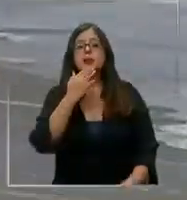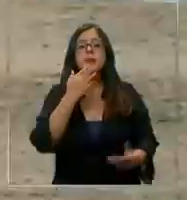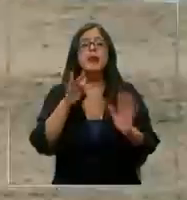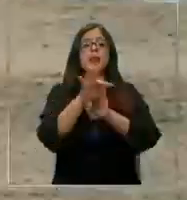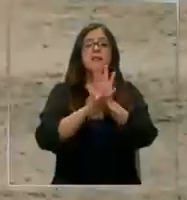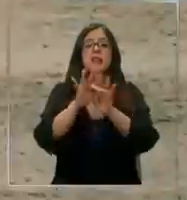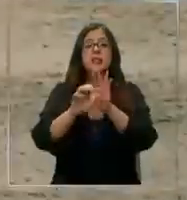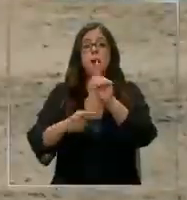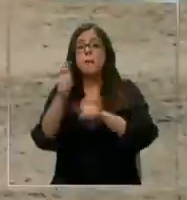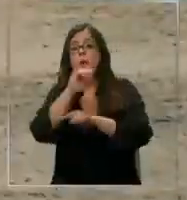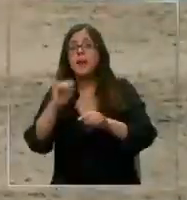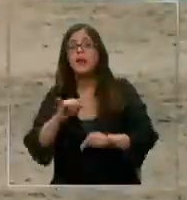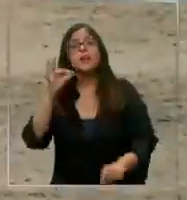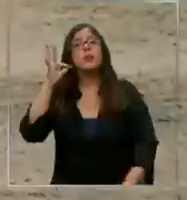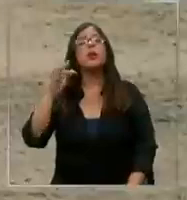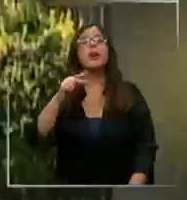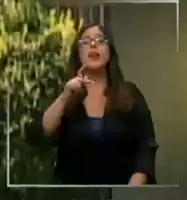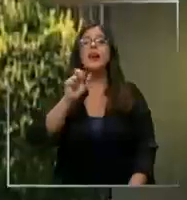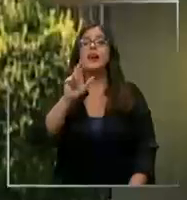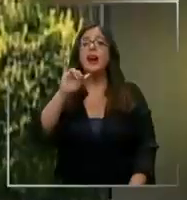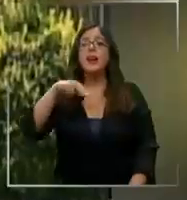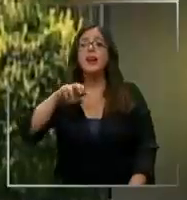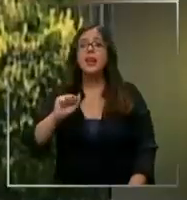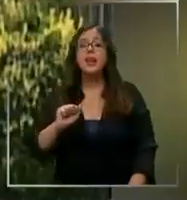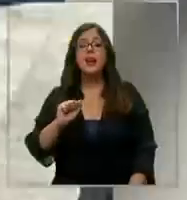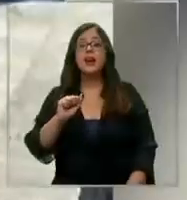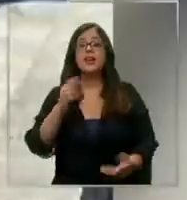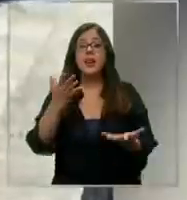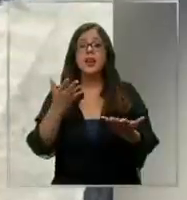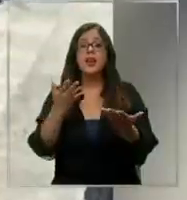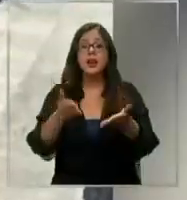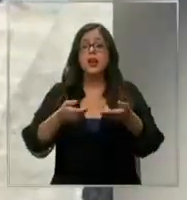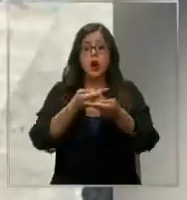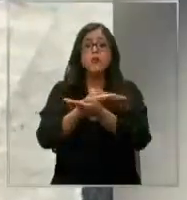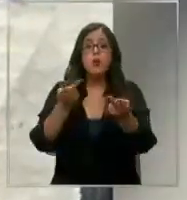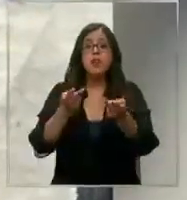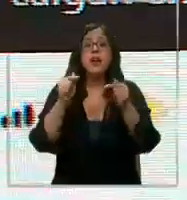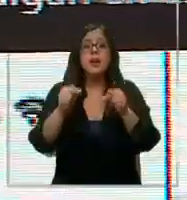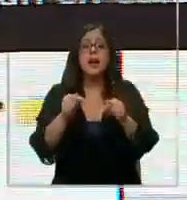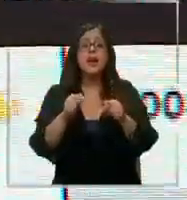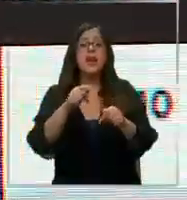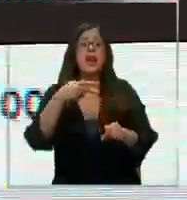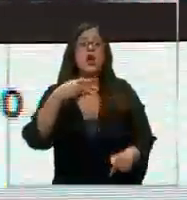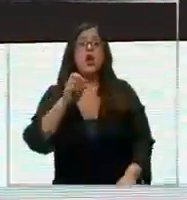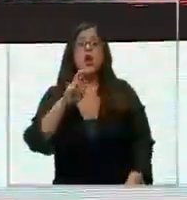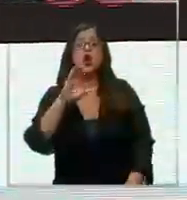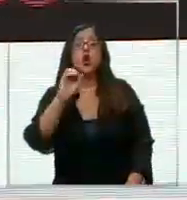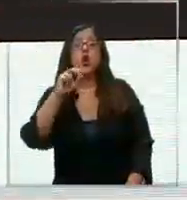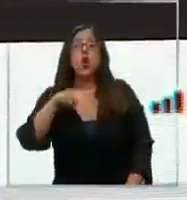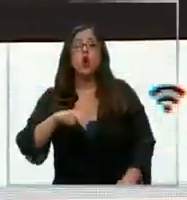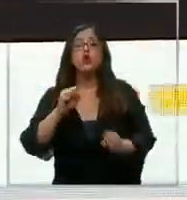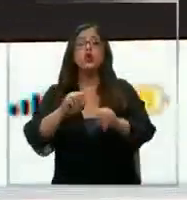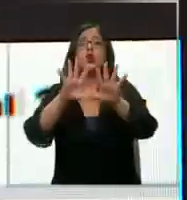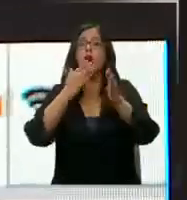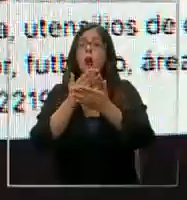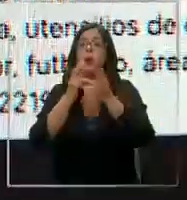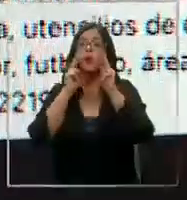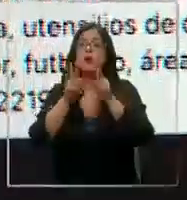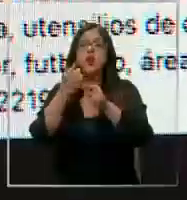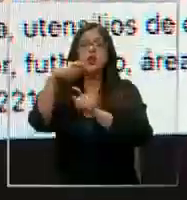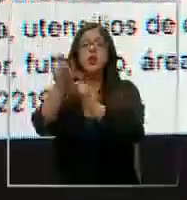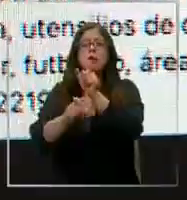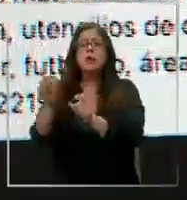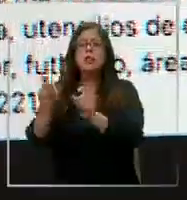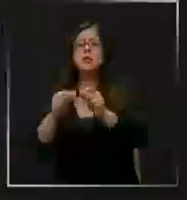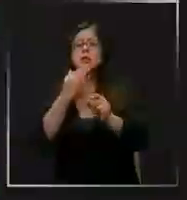para arriendo su casa en Orcón, donde en verano aumenta la oferta y también la demanda. Pero fue sorprendida cuando se percató que otras